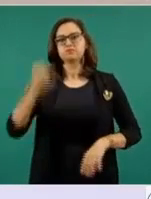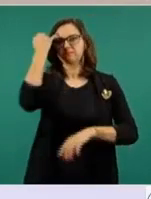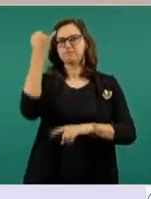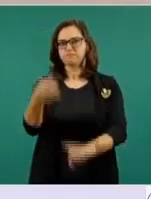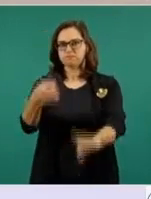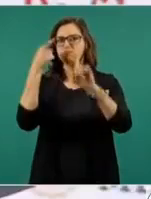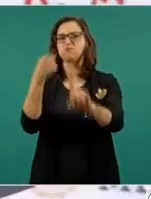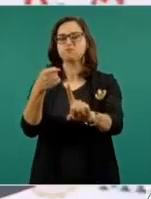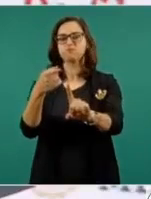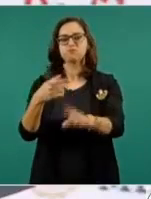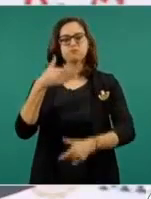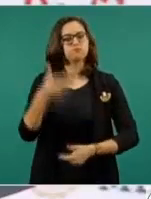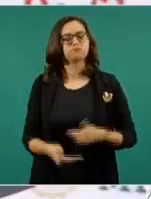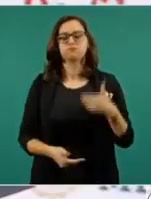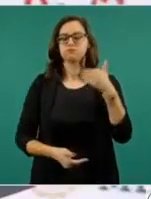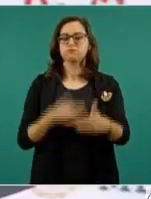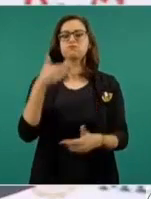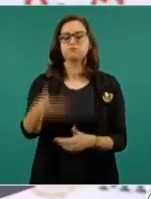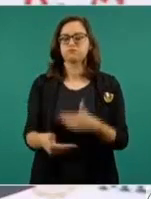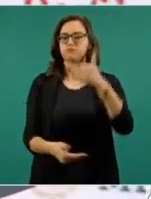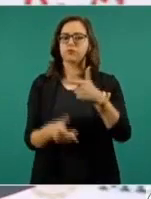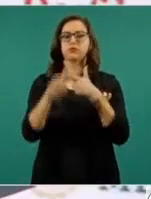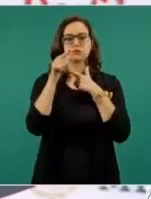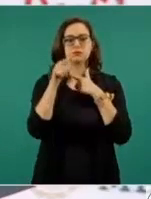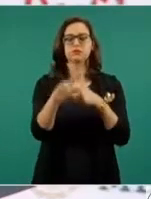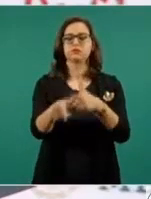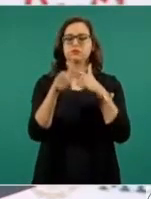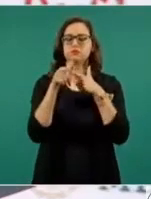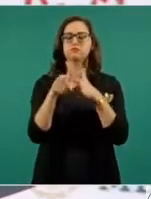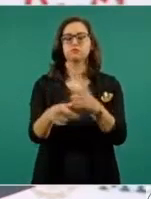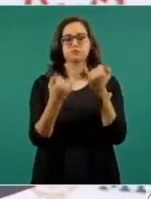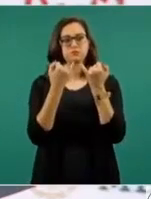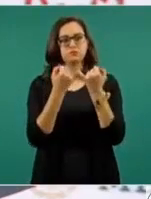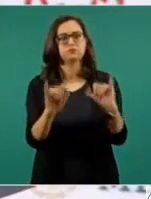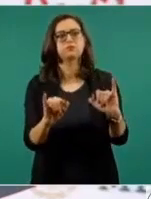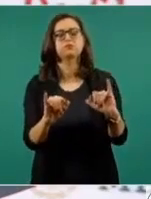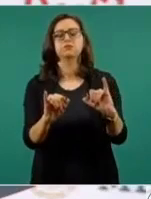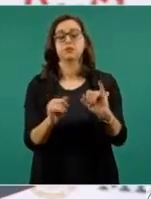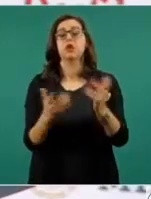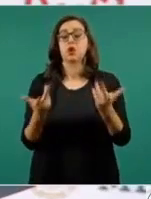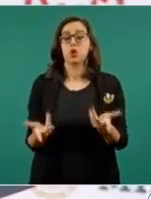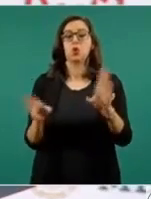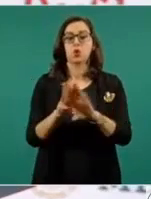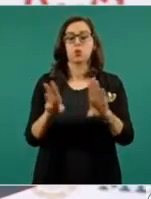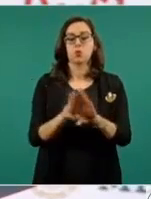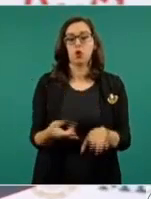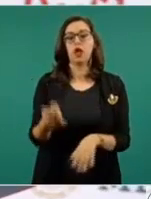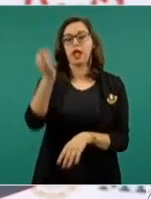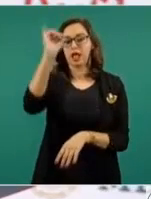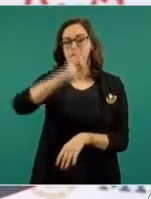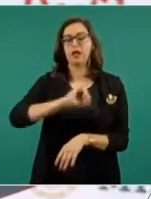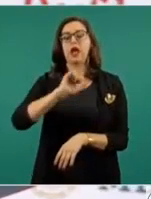preservó en el proceso de emancipación pactando una alianza militar con el jefe realista